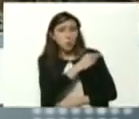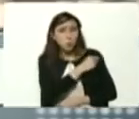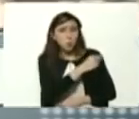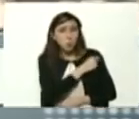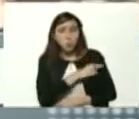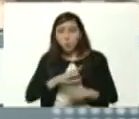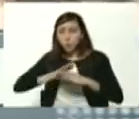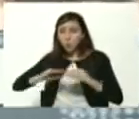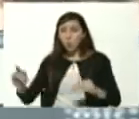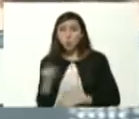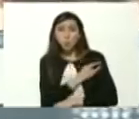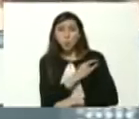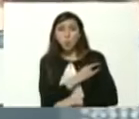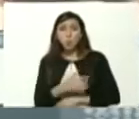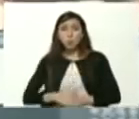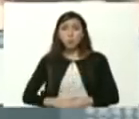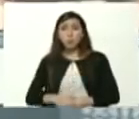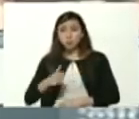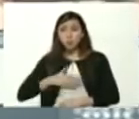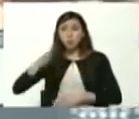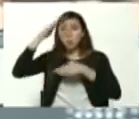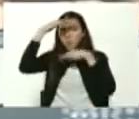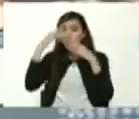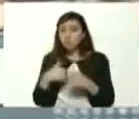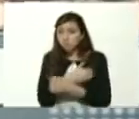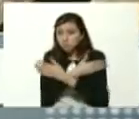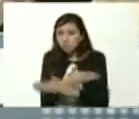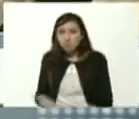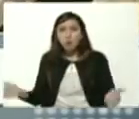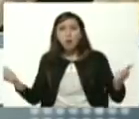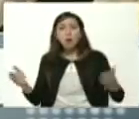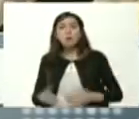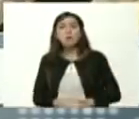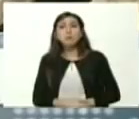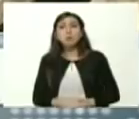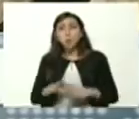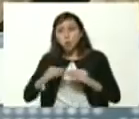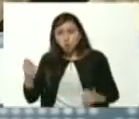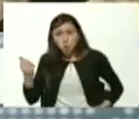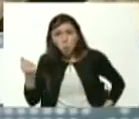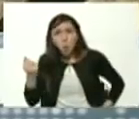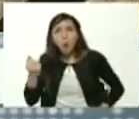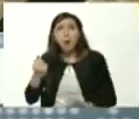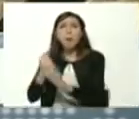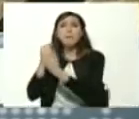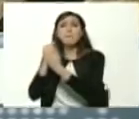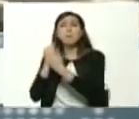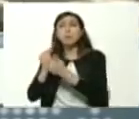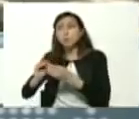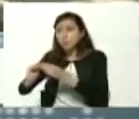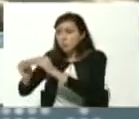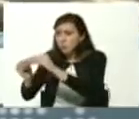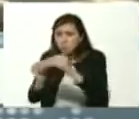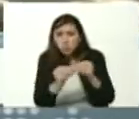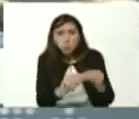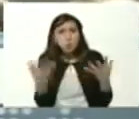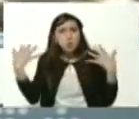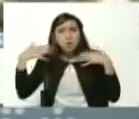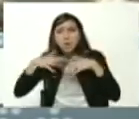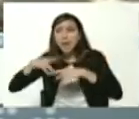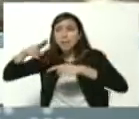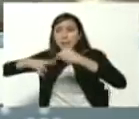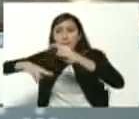todas las universidades que yo tiendo mi mano y doy todo el apoyo para la recuperación integral de la